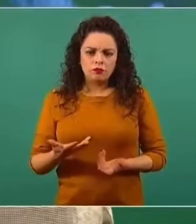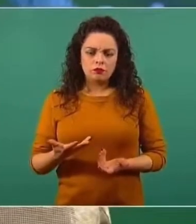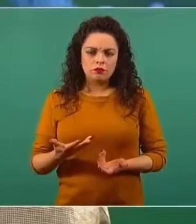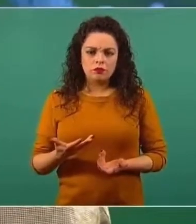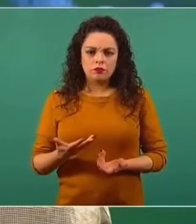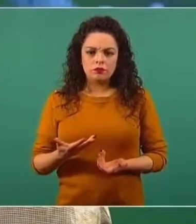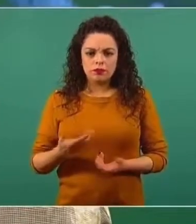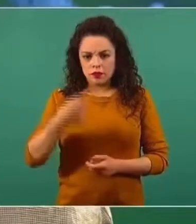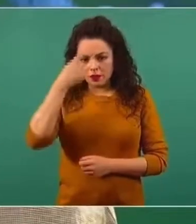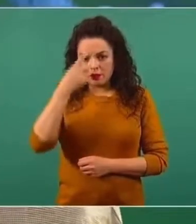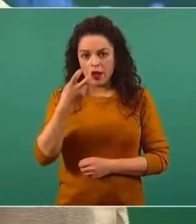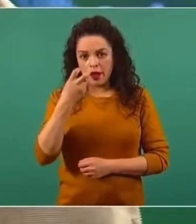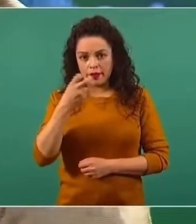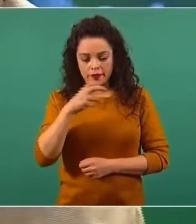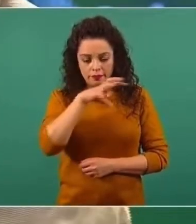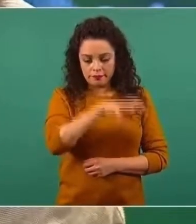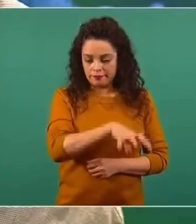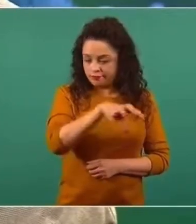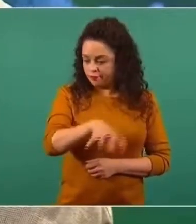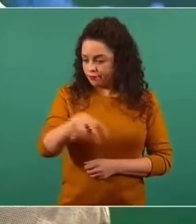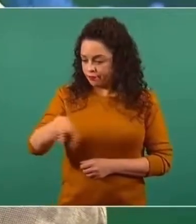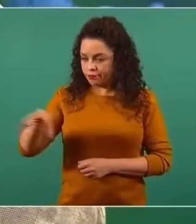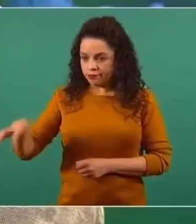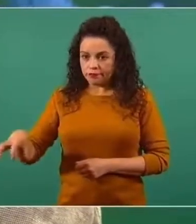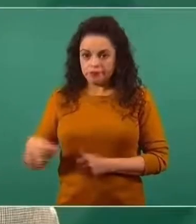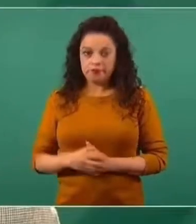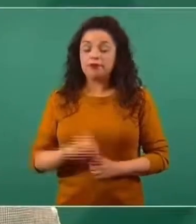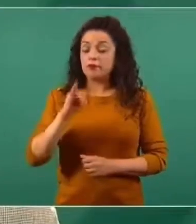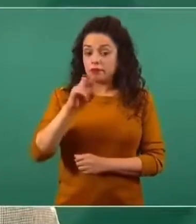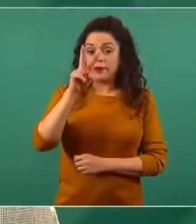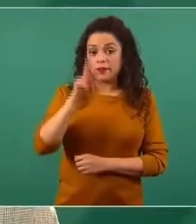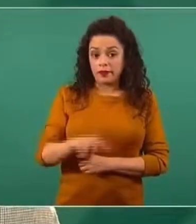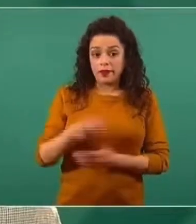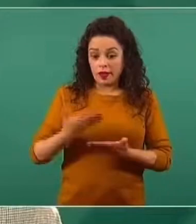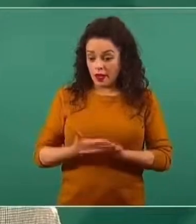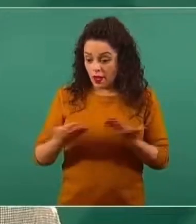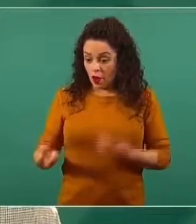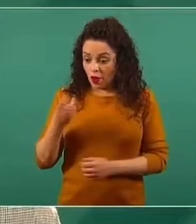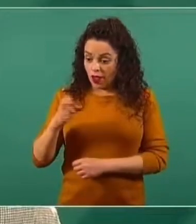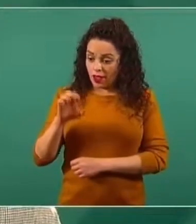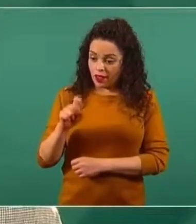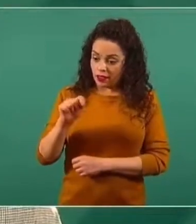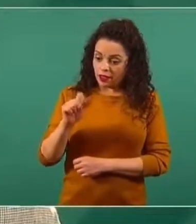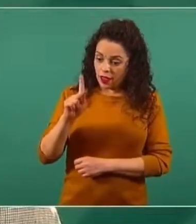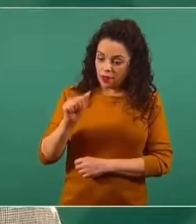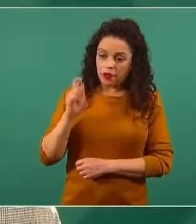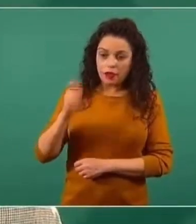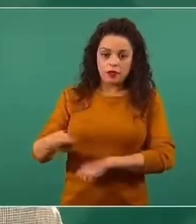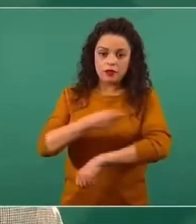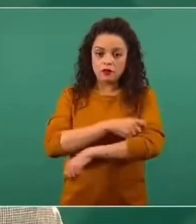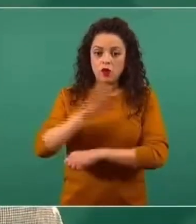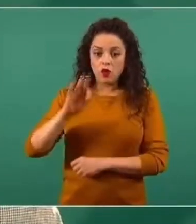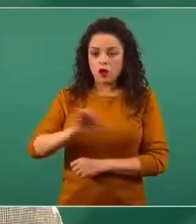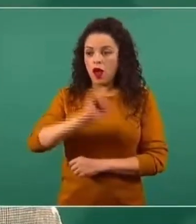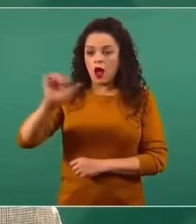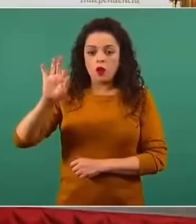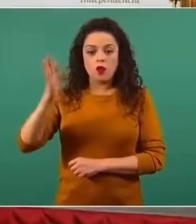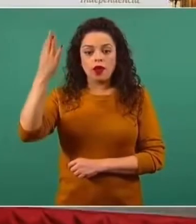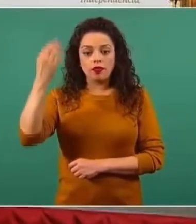a estas poblaciones. Y sí, efectivamente, corresponde ahora en esta etapa, cuando estamos vacunando 40 a 49